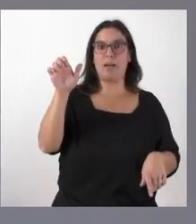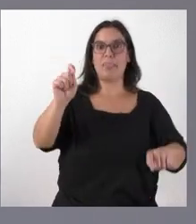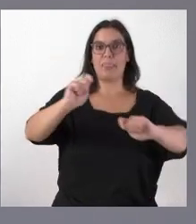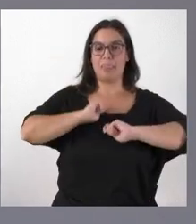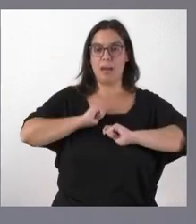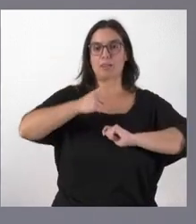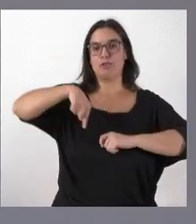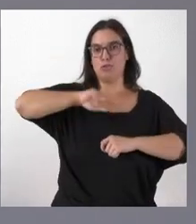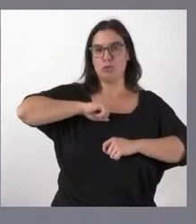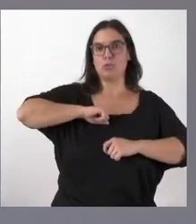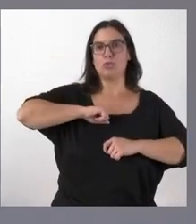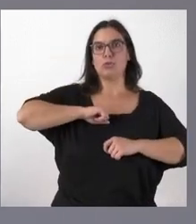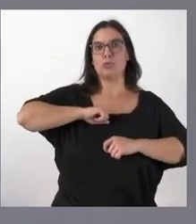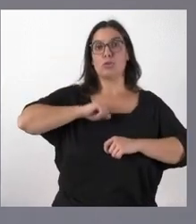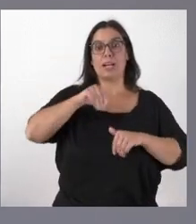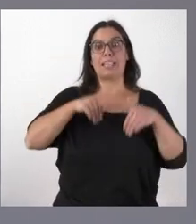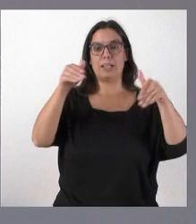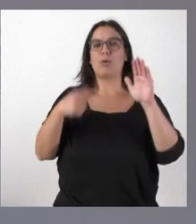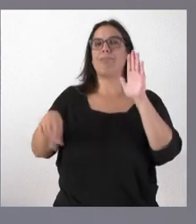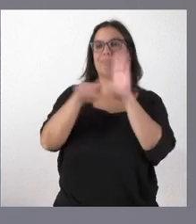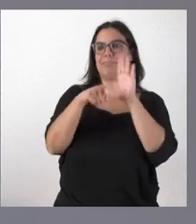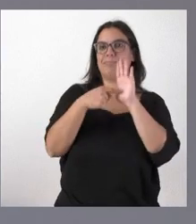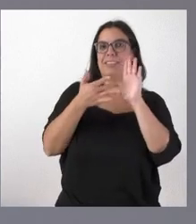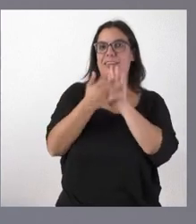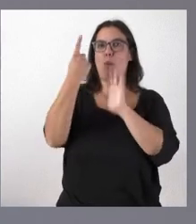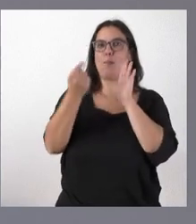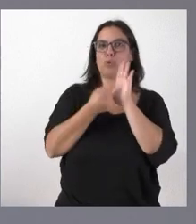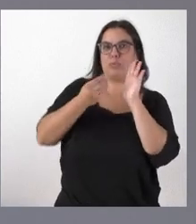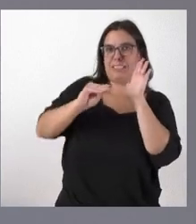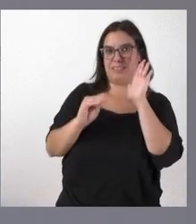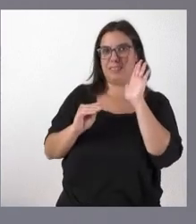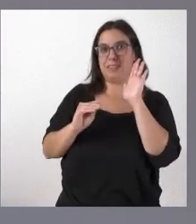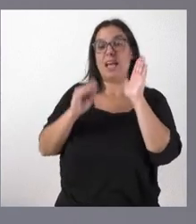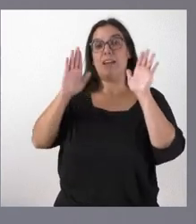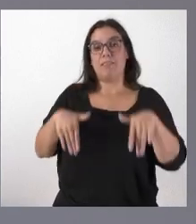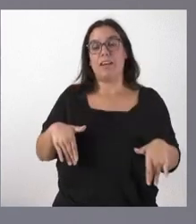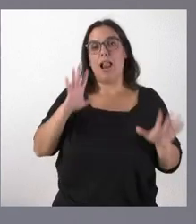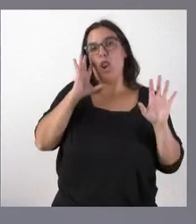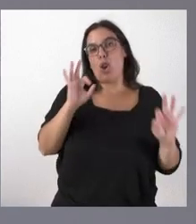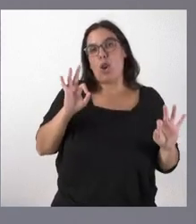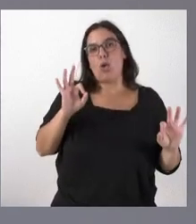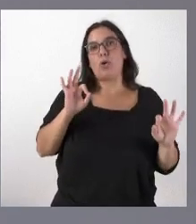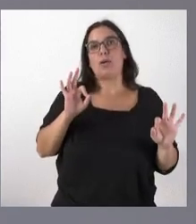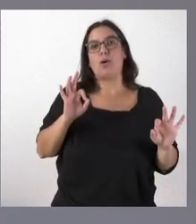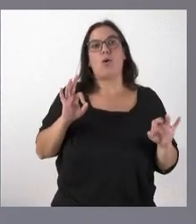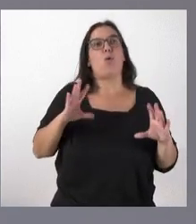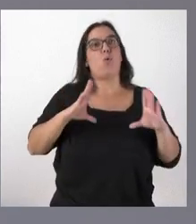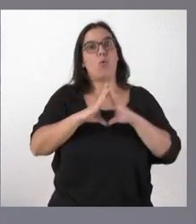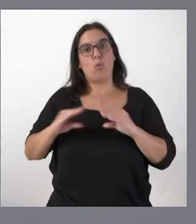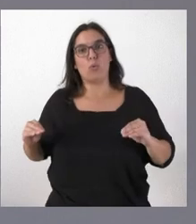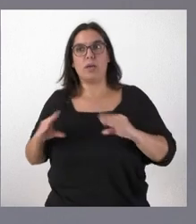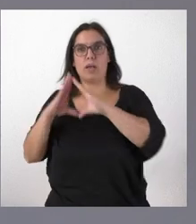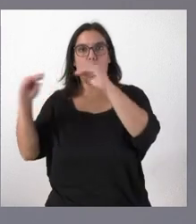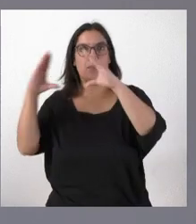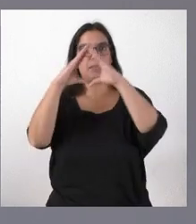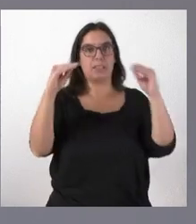lo sumamos a la candidatura de León y que lógicamente la aportación de las universidades no solamente es la